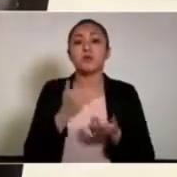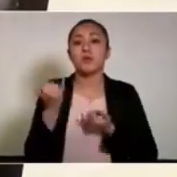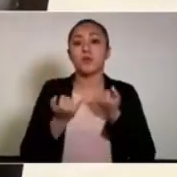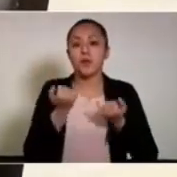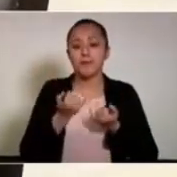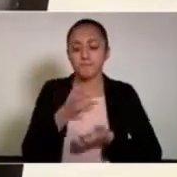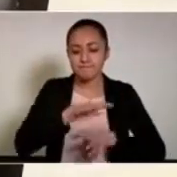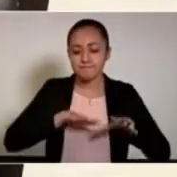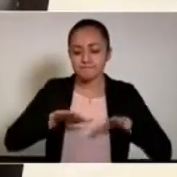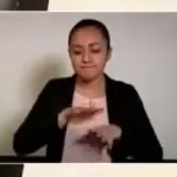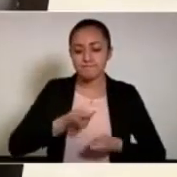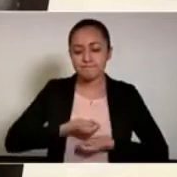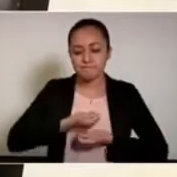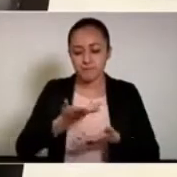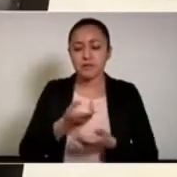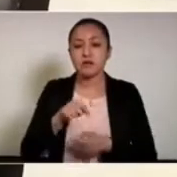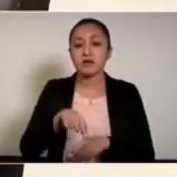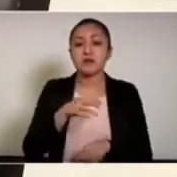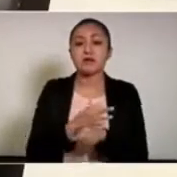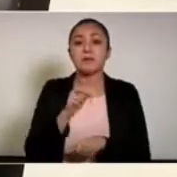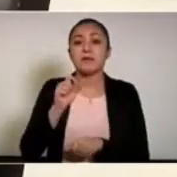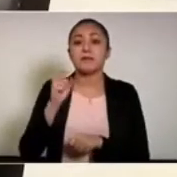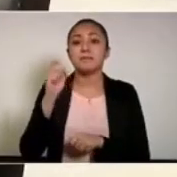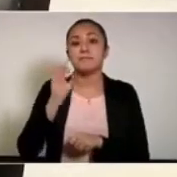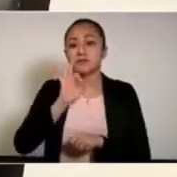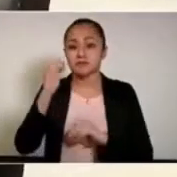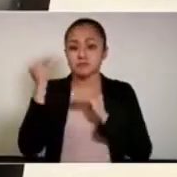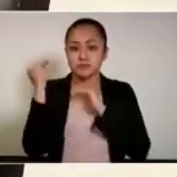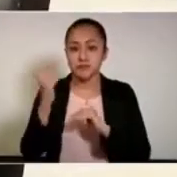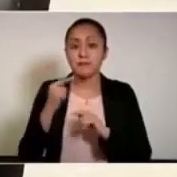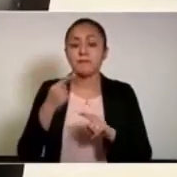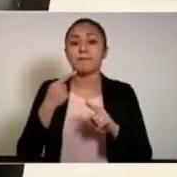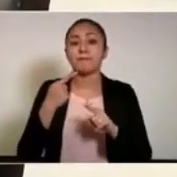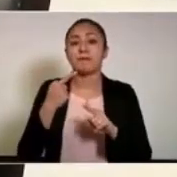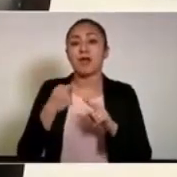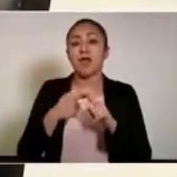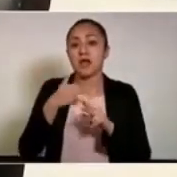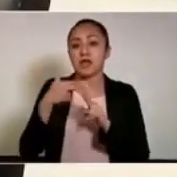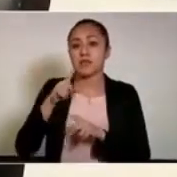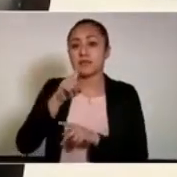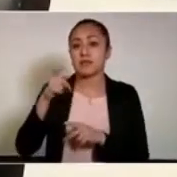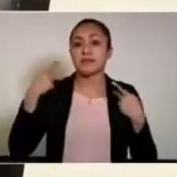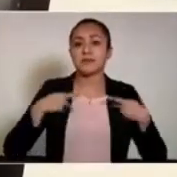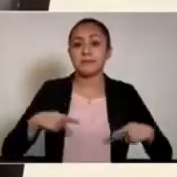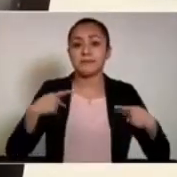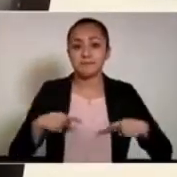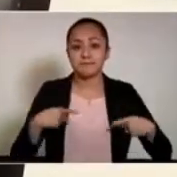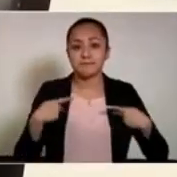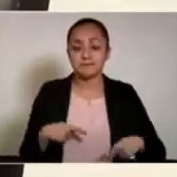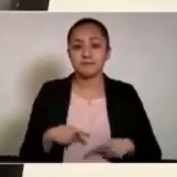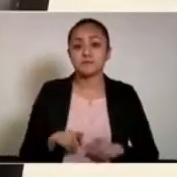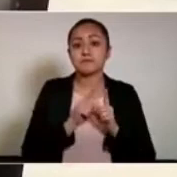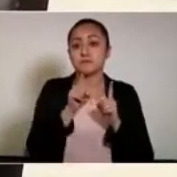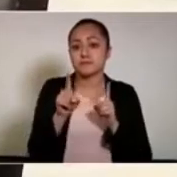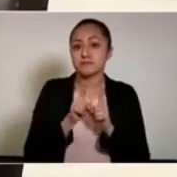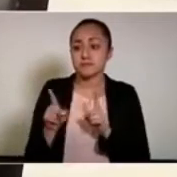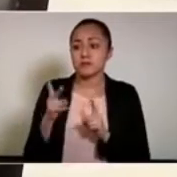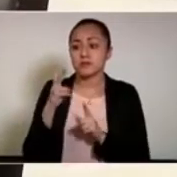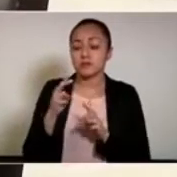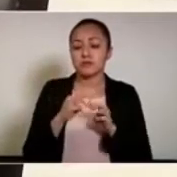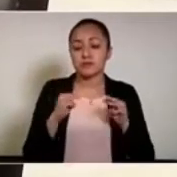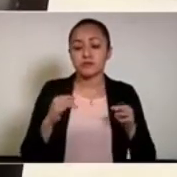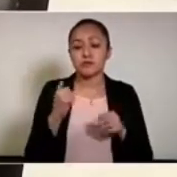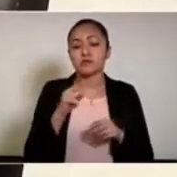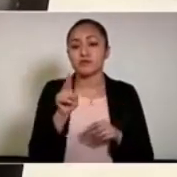podrán operar respetando el 20% de aforo con un tope máximo de 100 personas. La sana distancia de dos